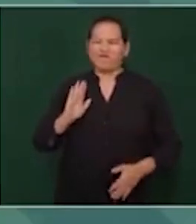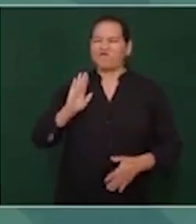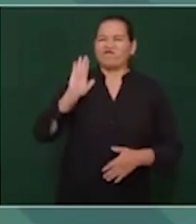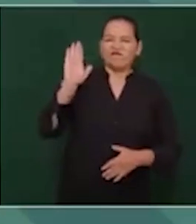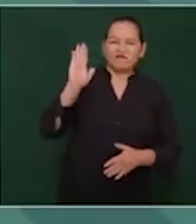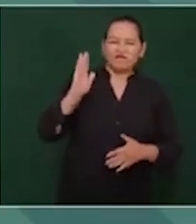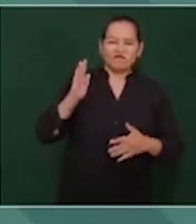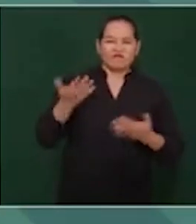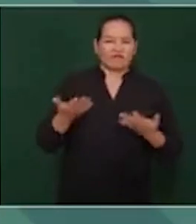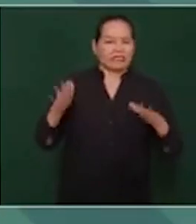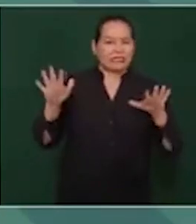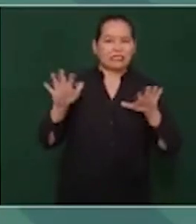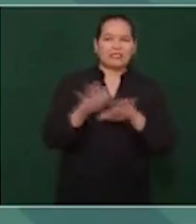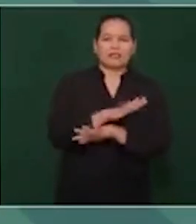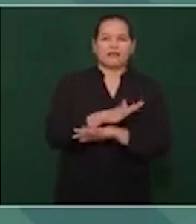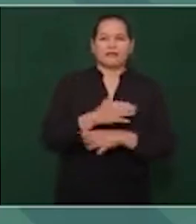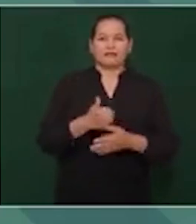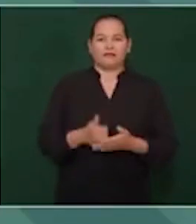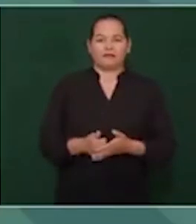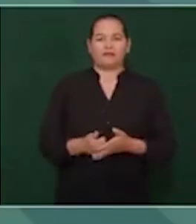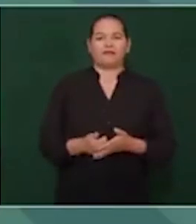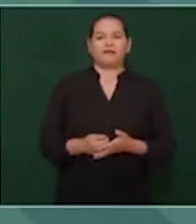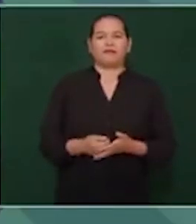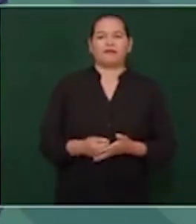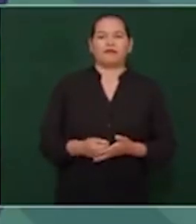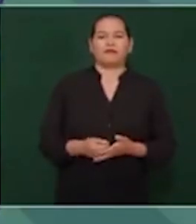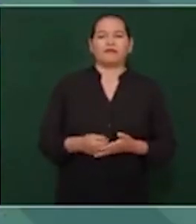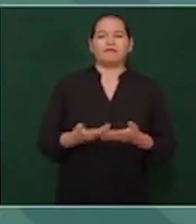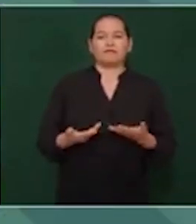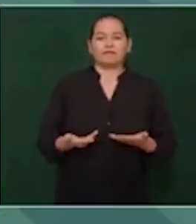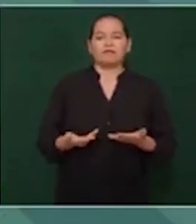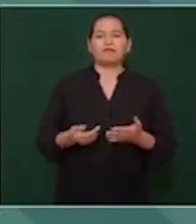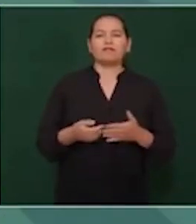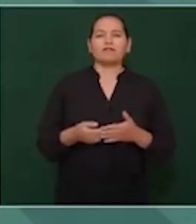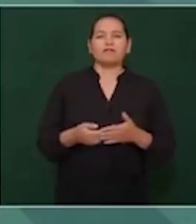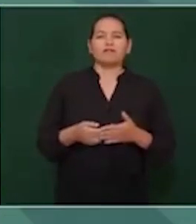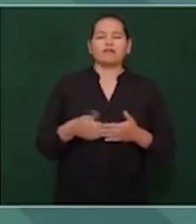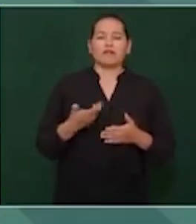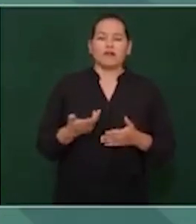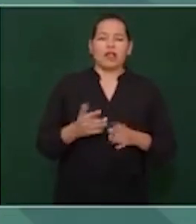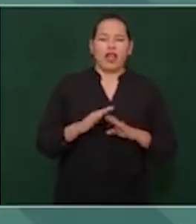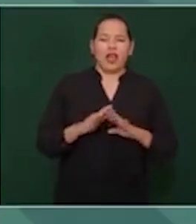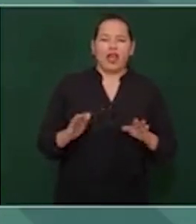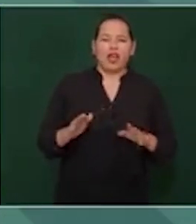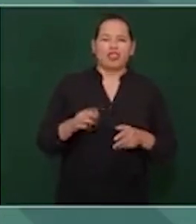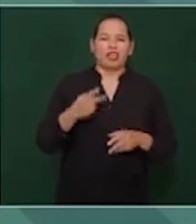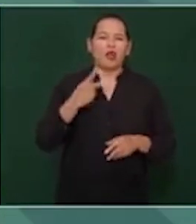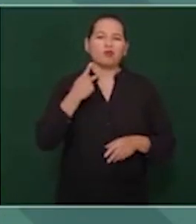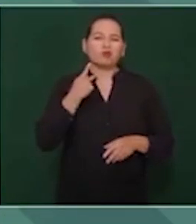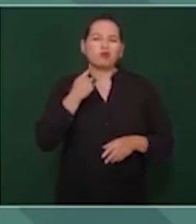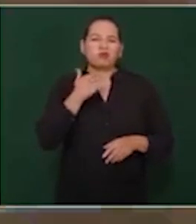y ya dejar de estar haciendo politiquería,